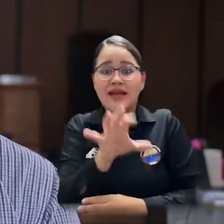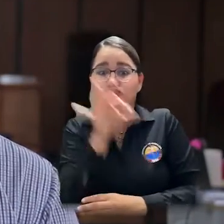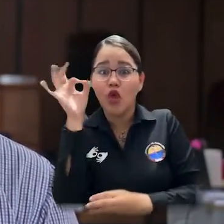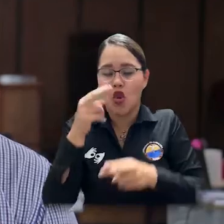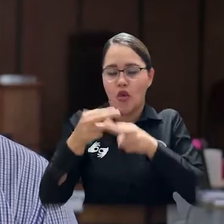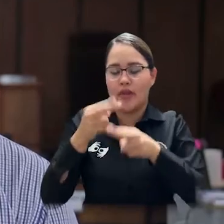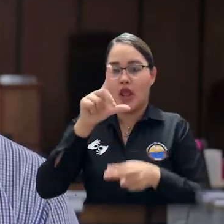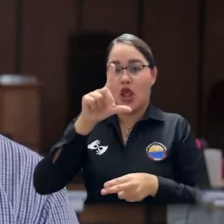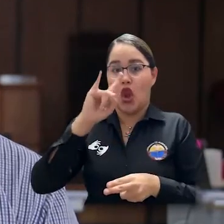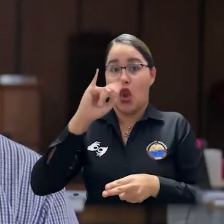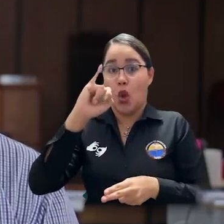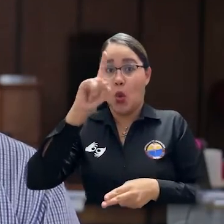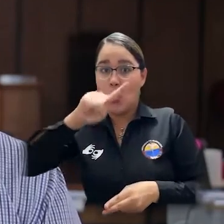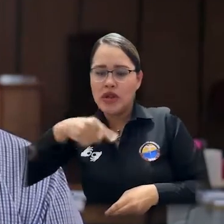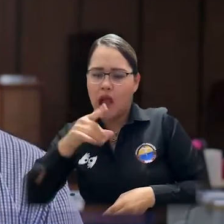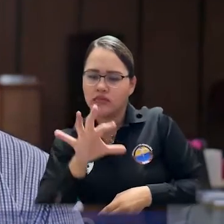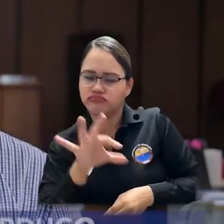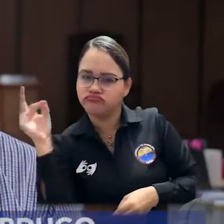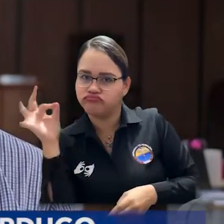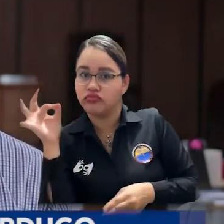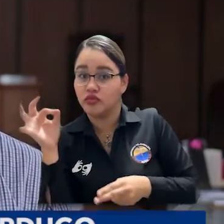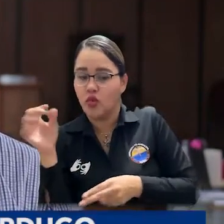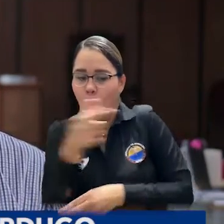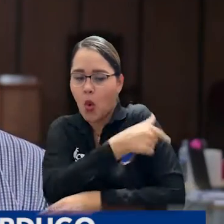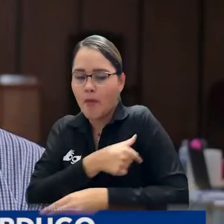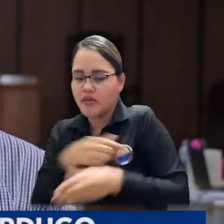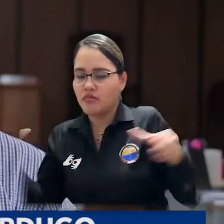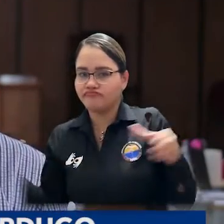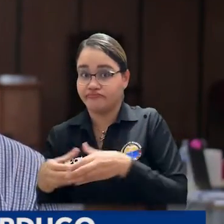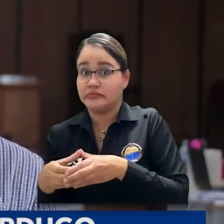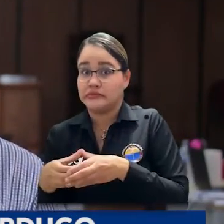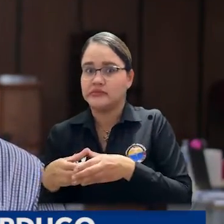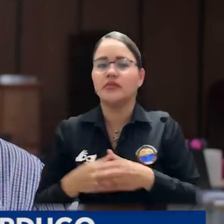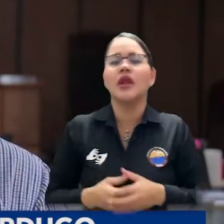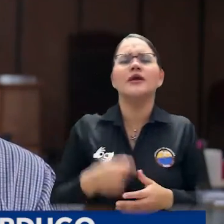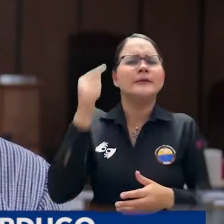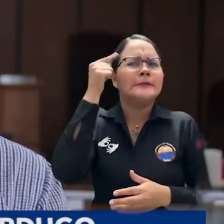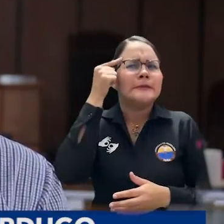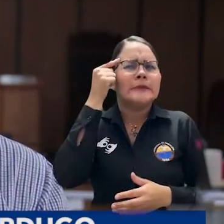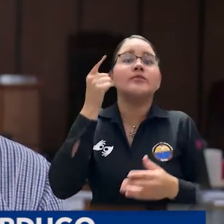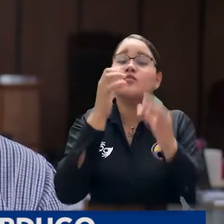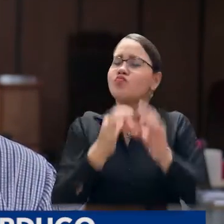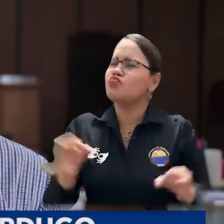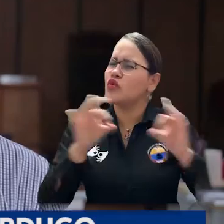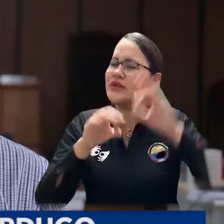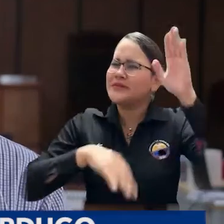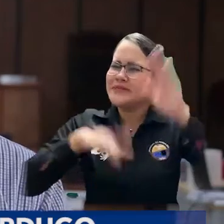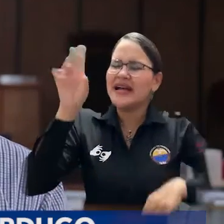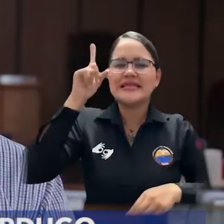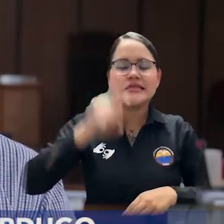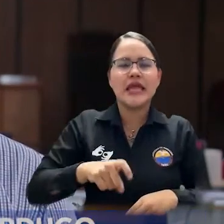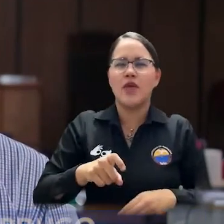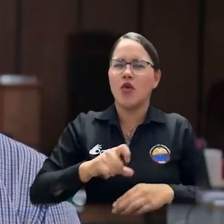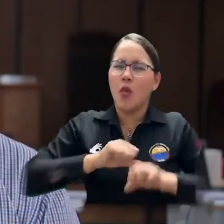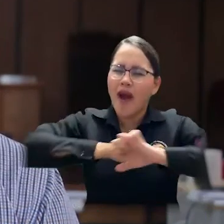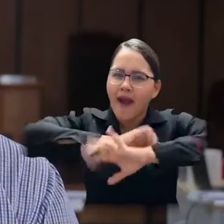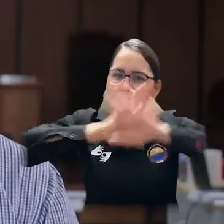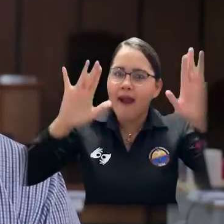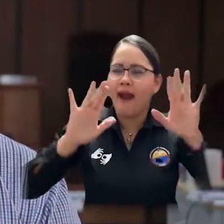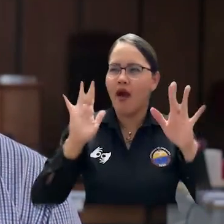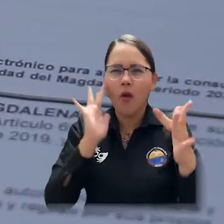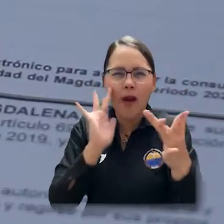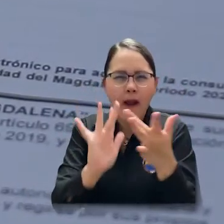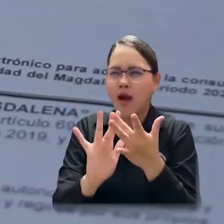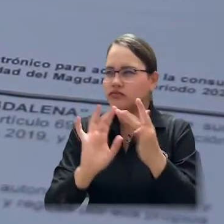consulta trascendental para nuestra alma mater y queremos que sea dentro de la mayor transparencia, que haya las mayores